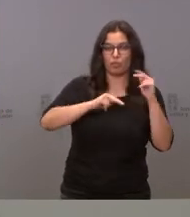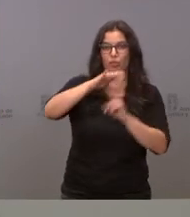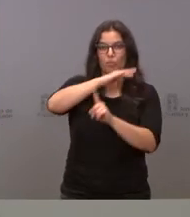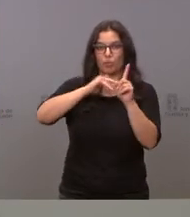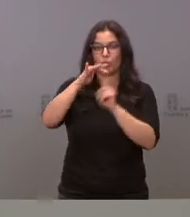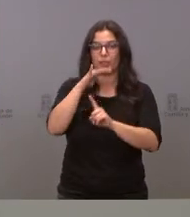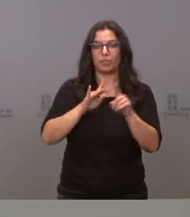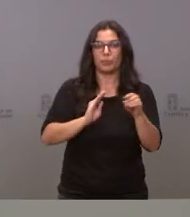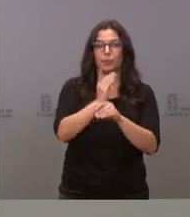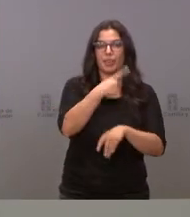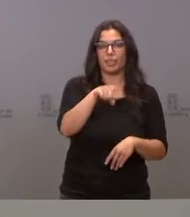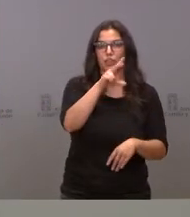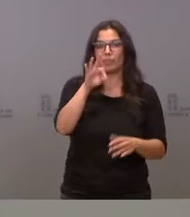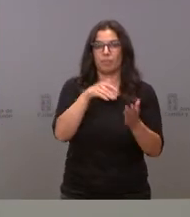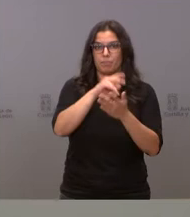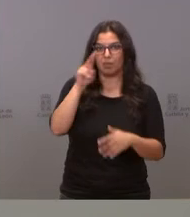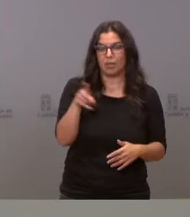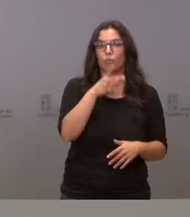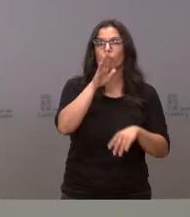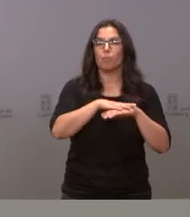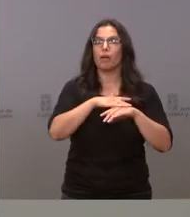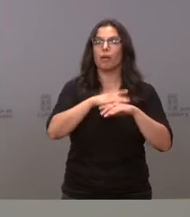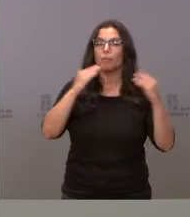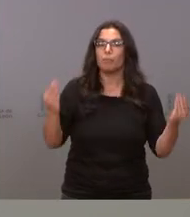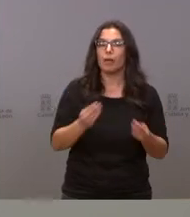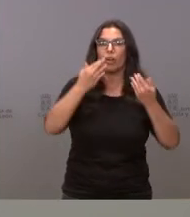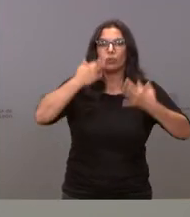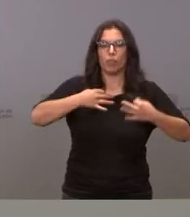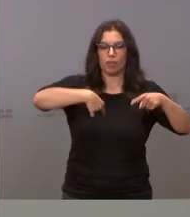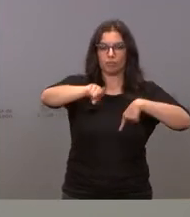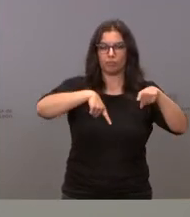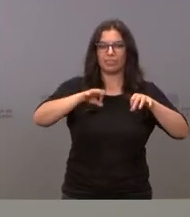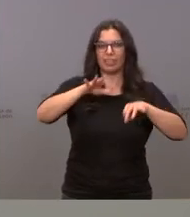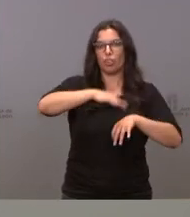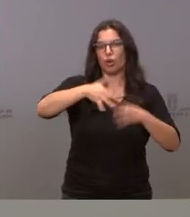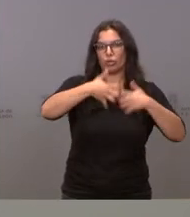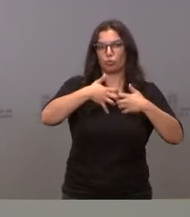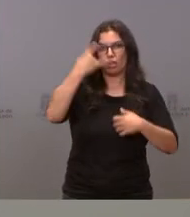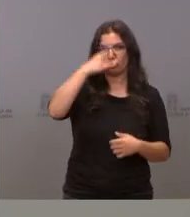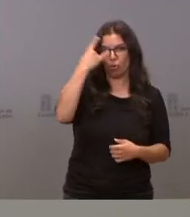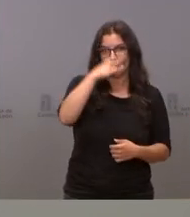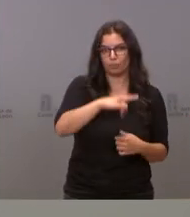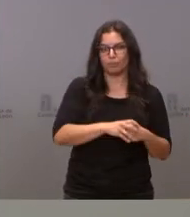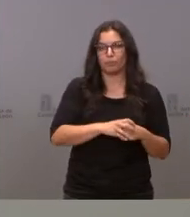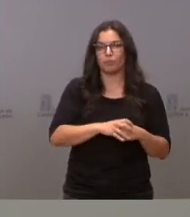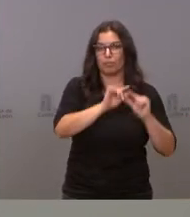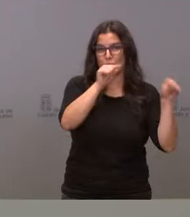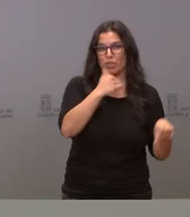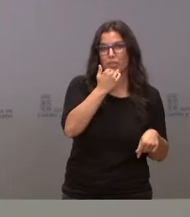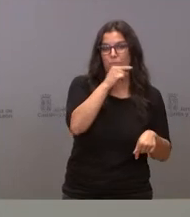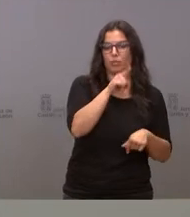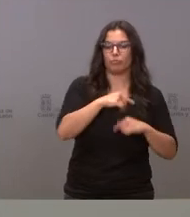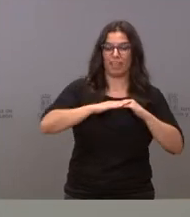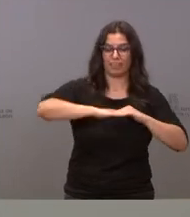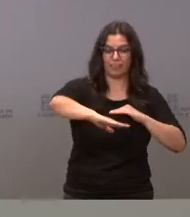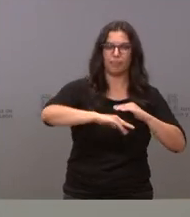destina 120.000 euros para mejorar la seguridad vial en la zona industrial de Toro, en Zamora. Son obras de mejora del firme